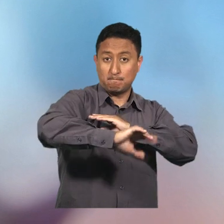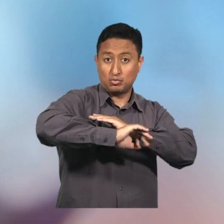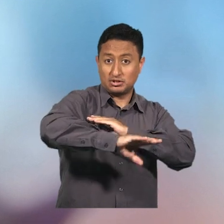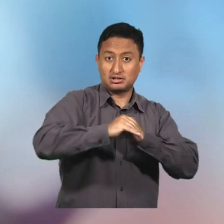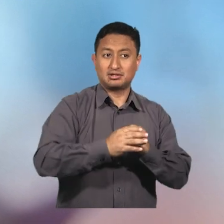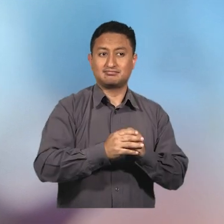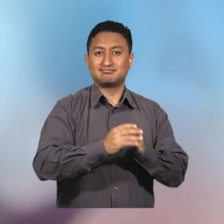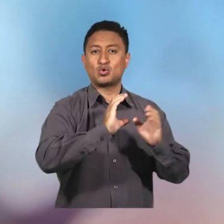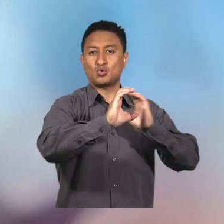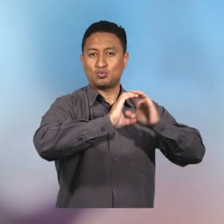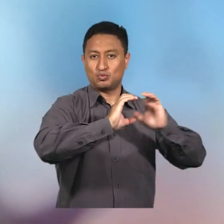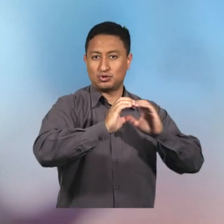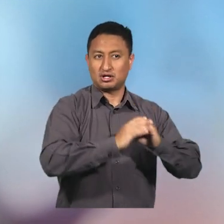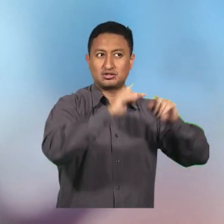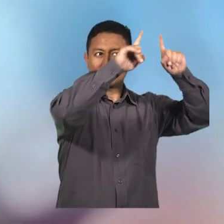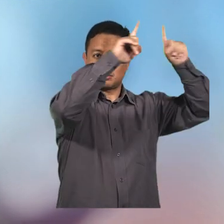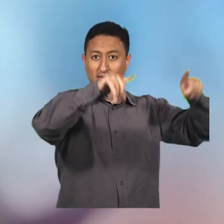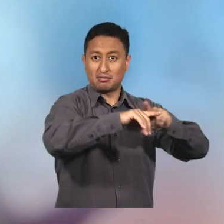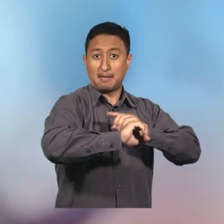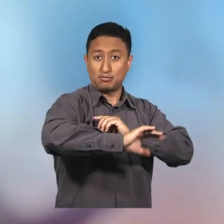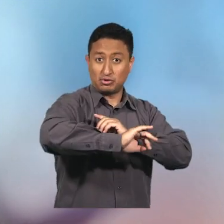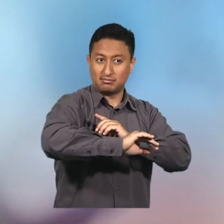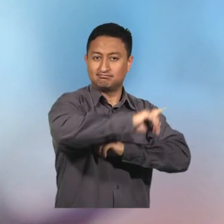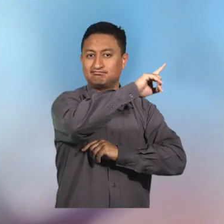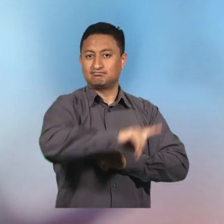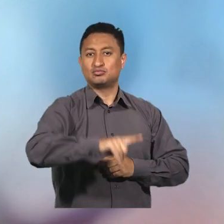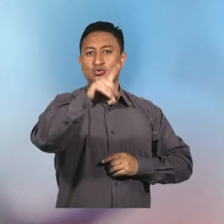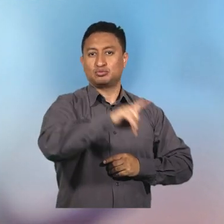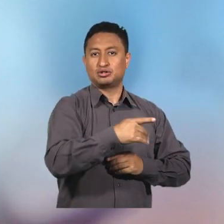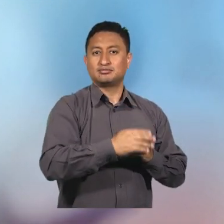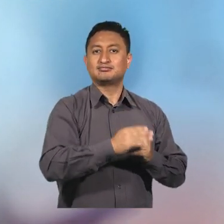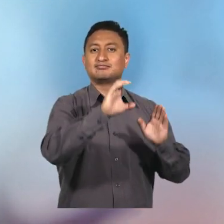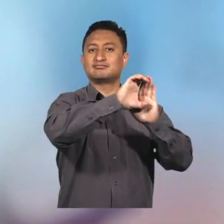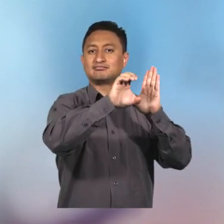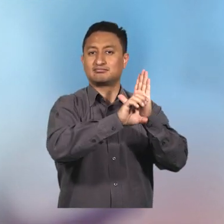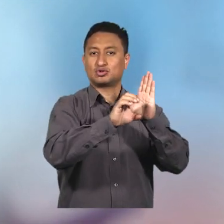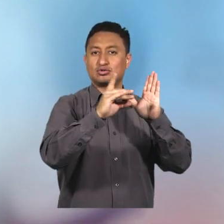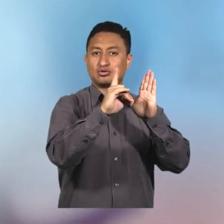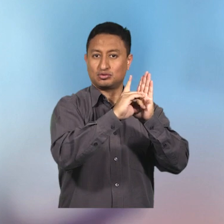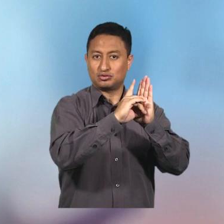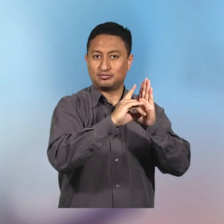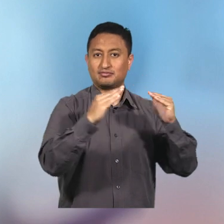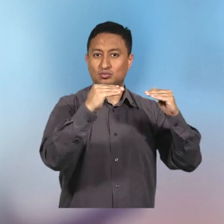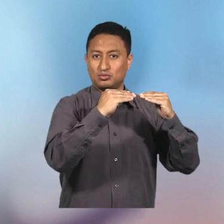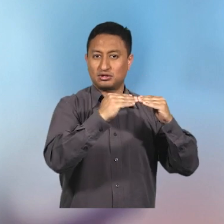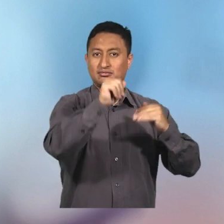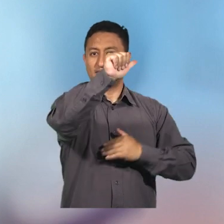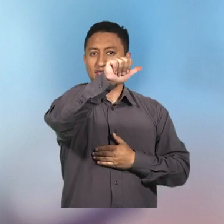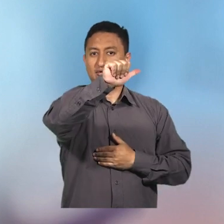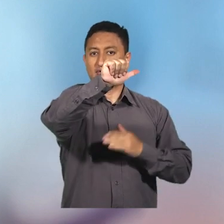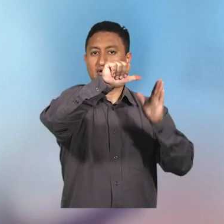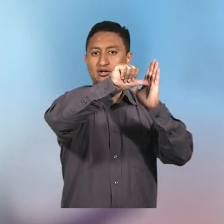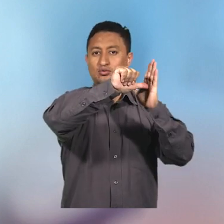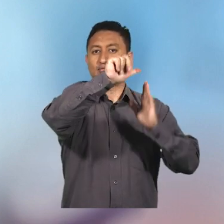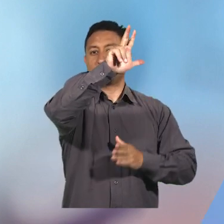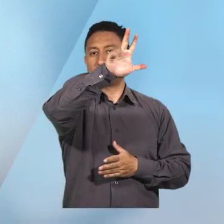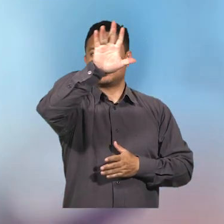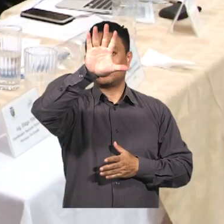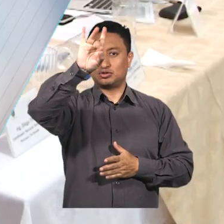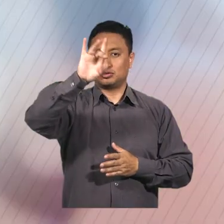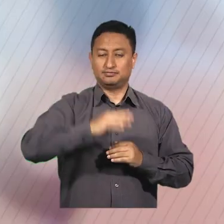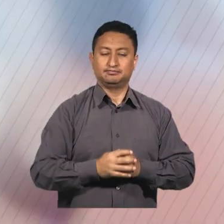comunicación social ni en vallas publicitarias, según lo establece el Código de la Democracia en el artículo 358.